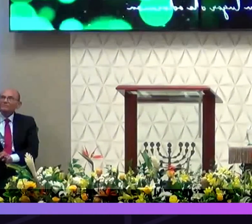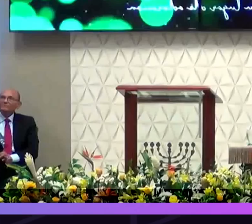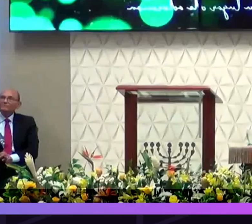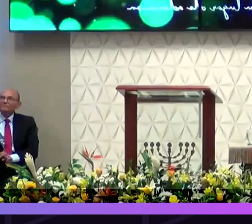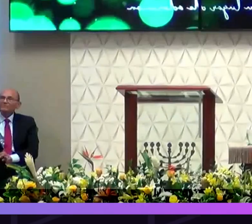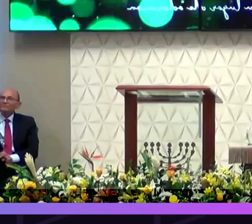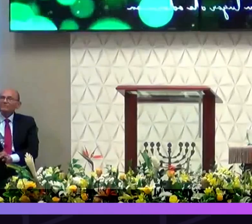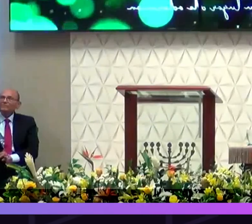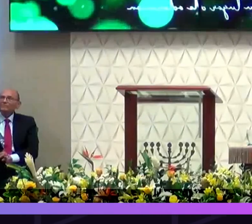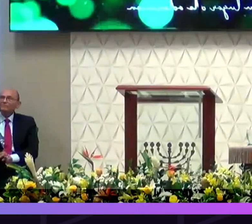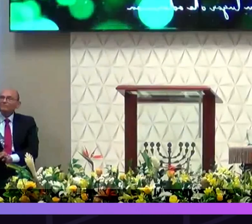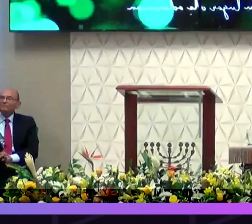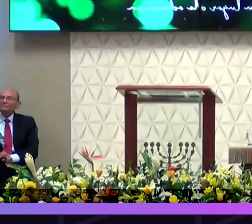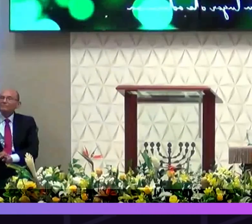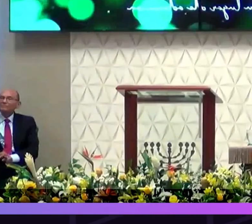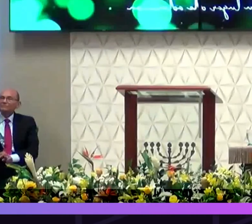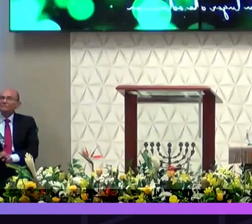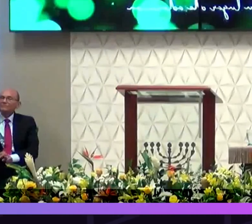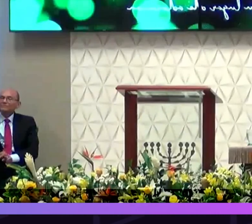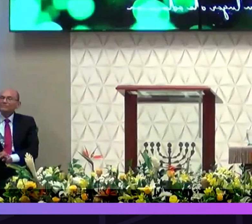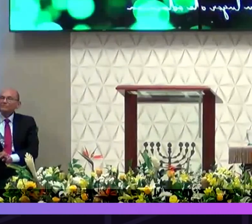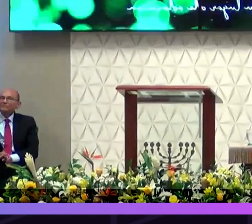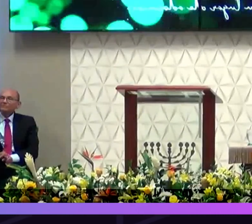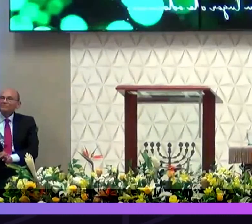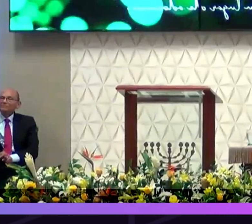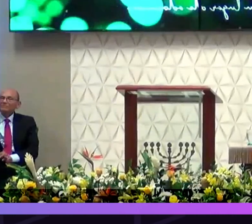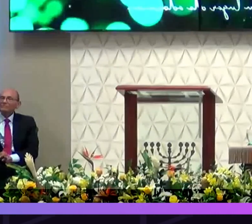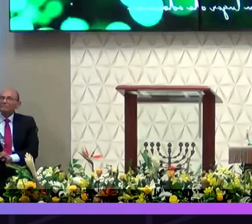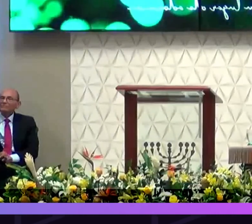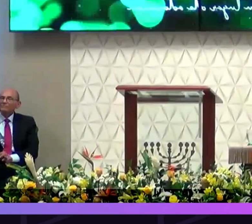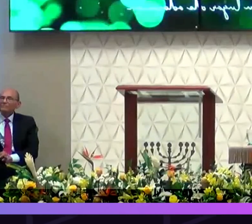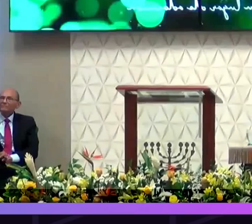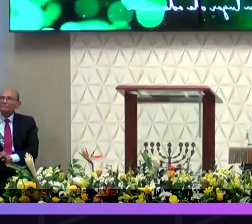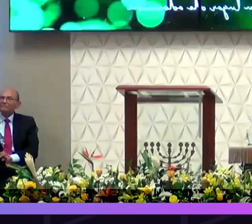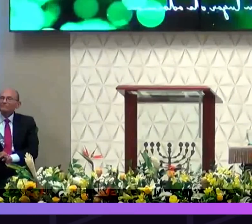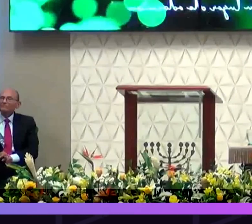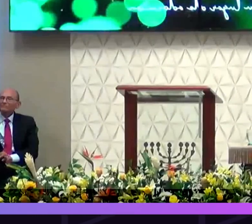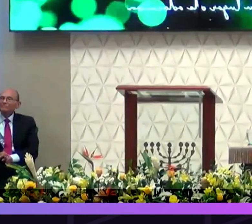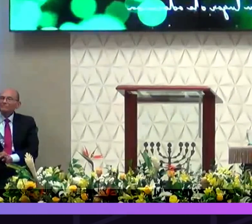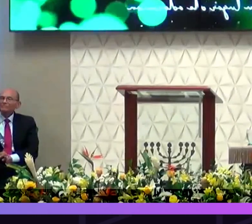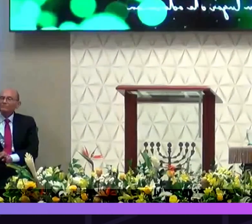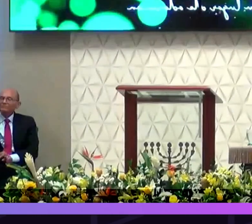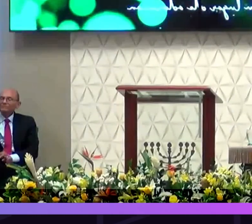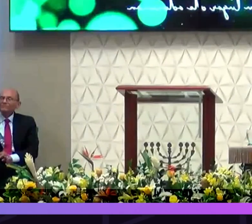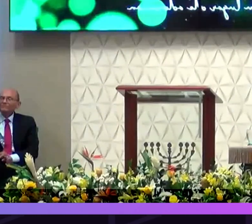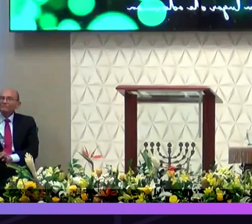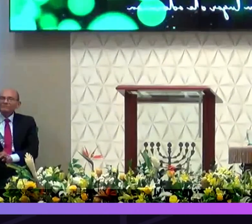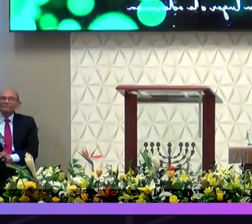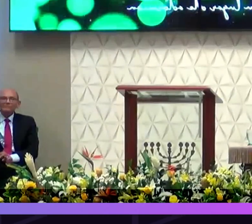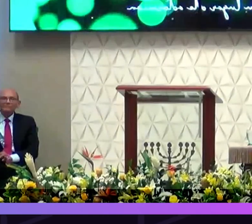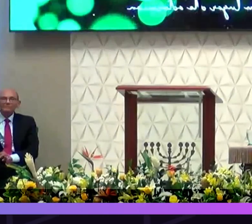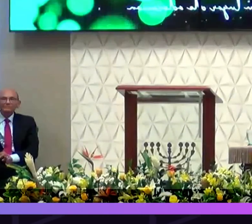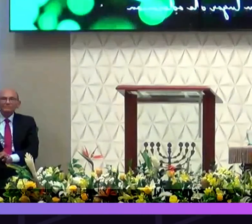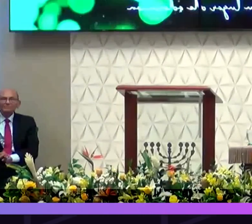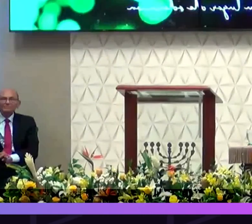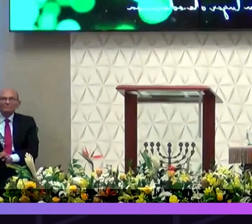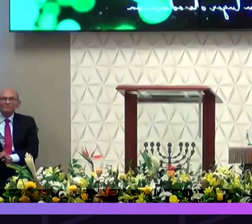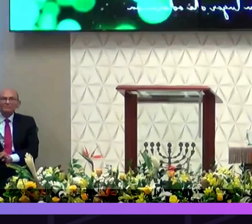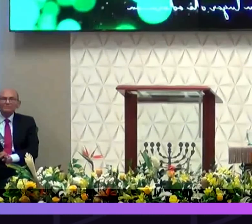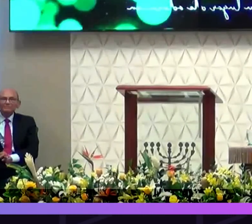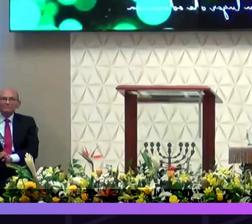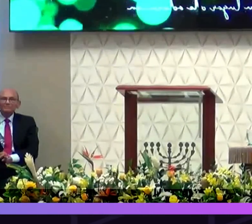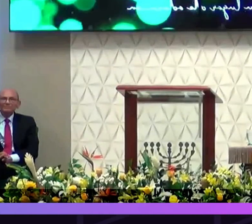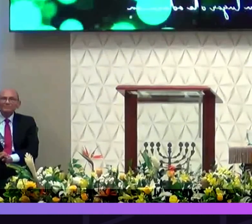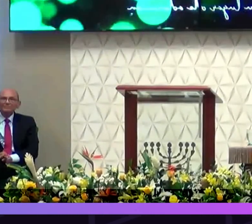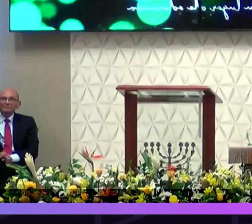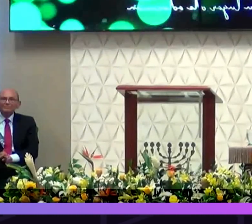secretos que para los sabios ha sido escondido hay personas que leen esta Biblia y no la entienden pero Dios